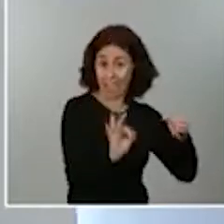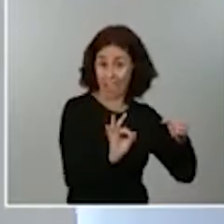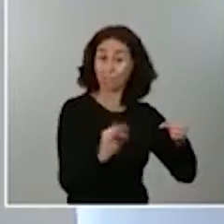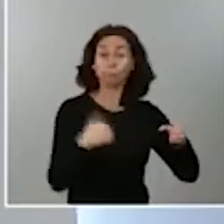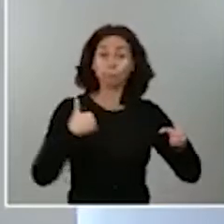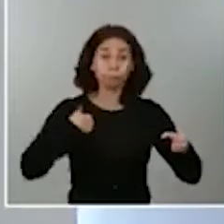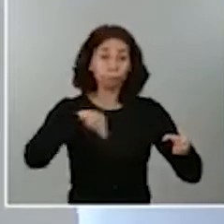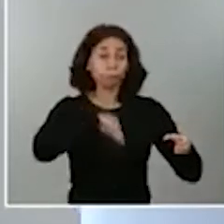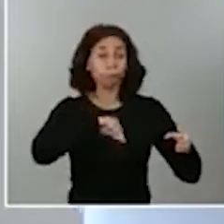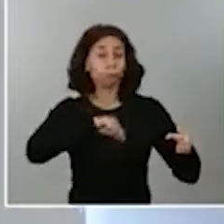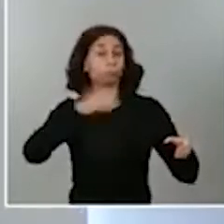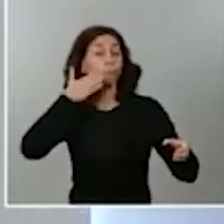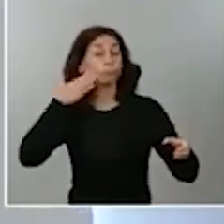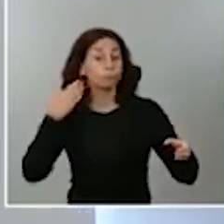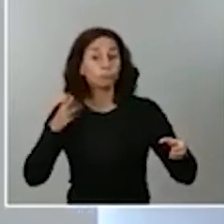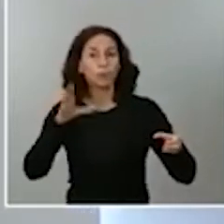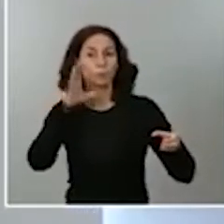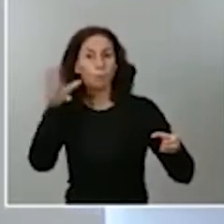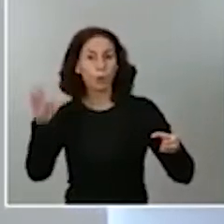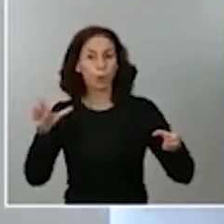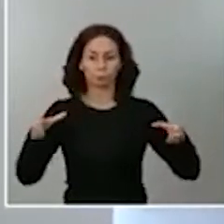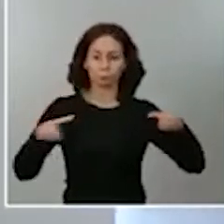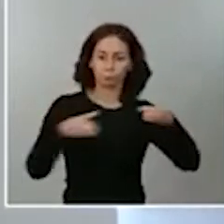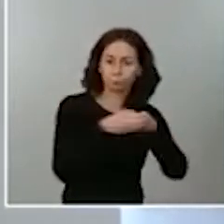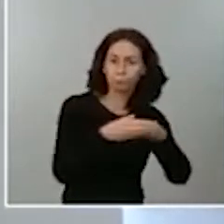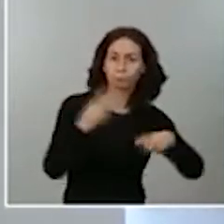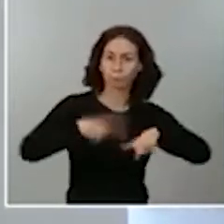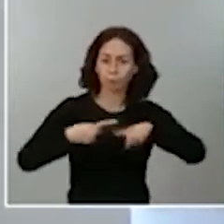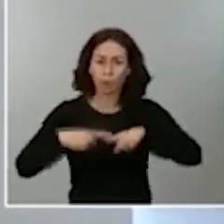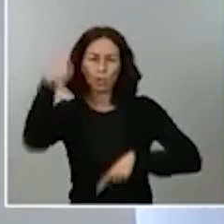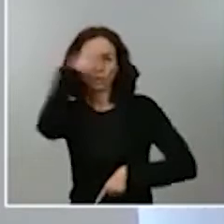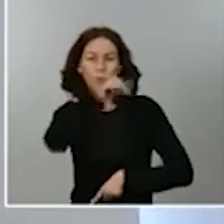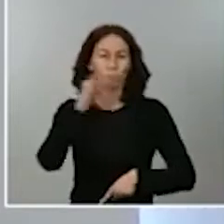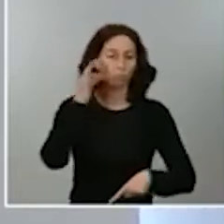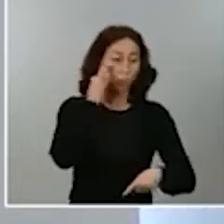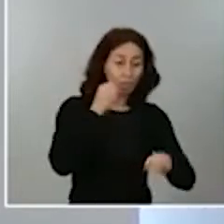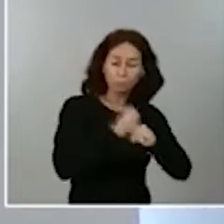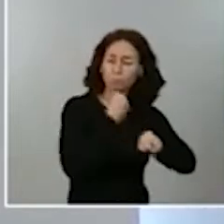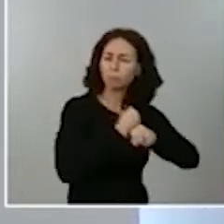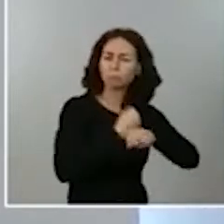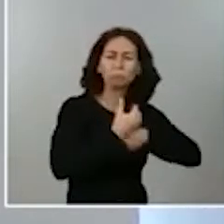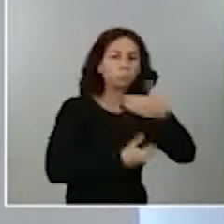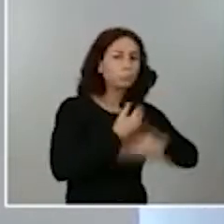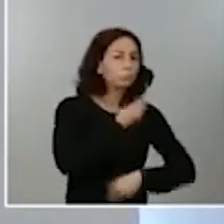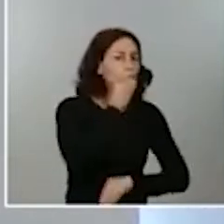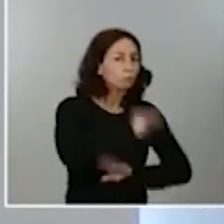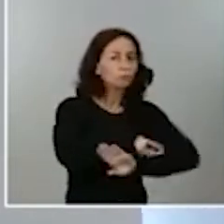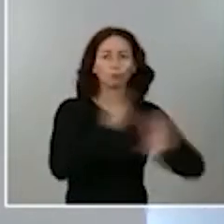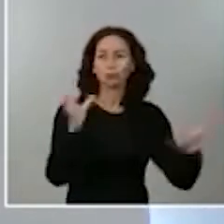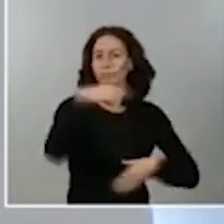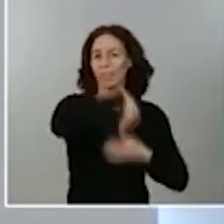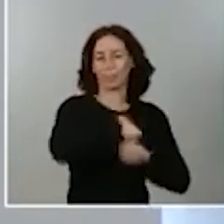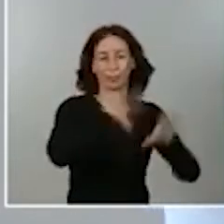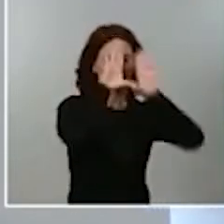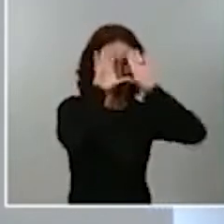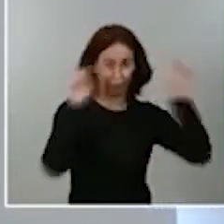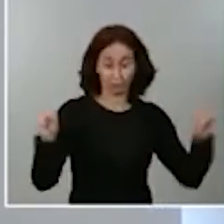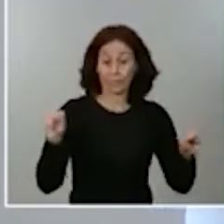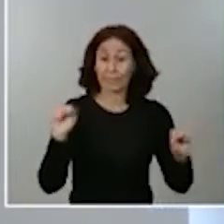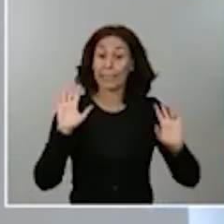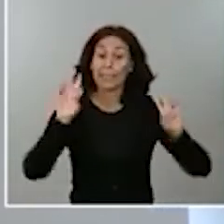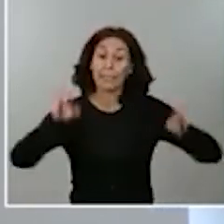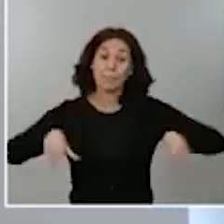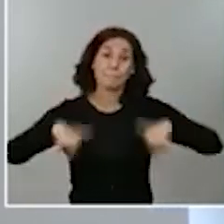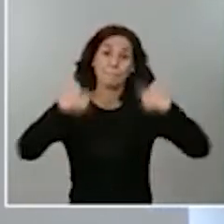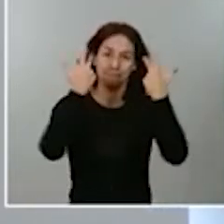conjunto de personas que prestan, hombres y mujeres, su trabajo en la Guardia Civil. Y permitirme que hoy lo diga de una